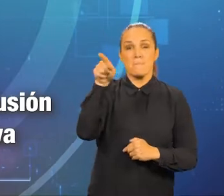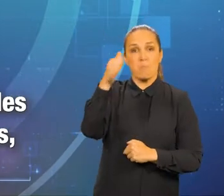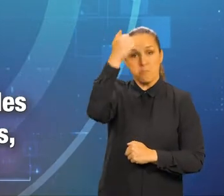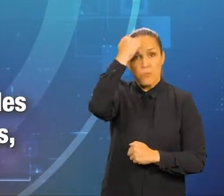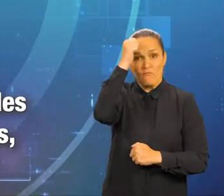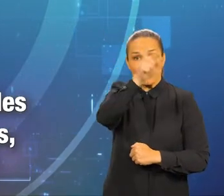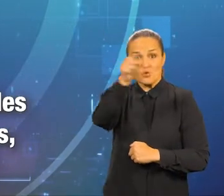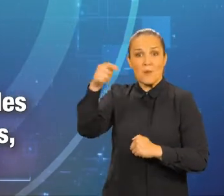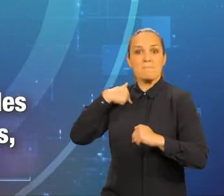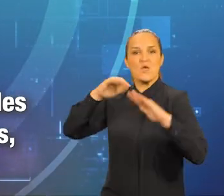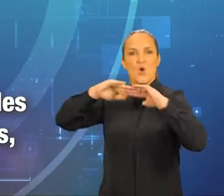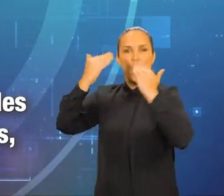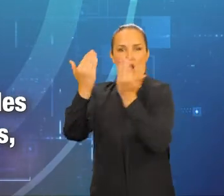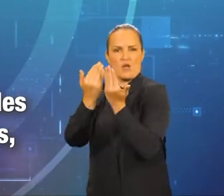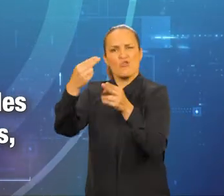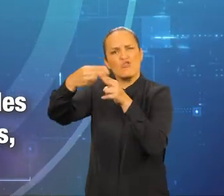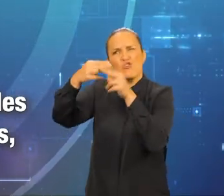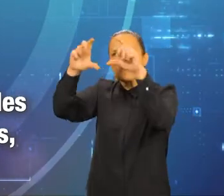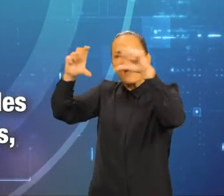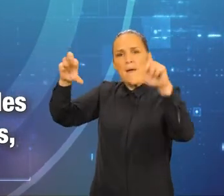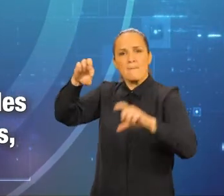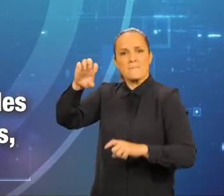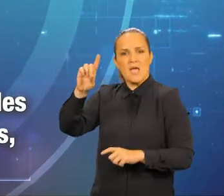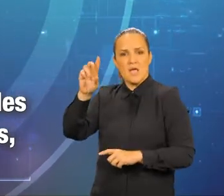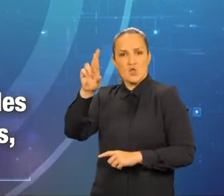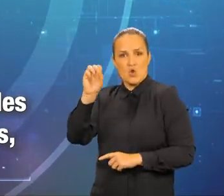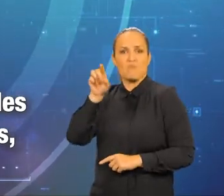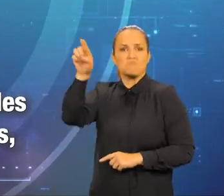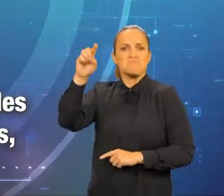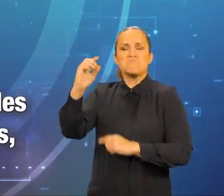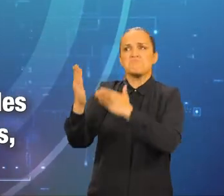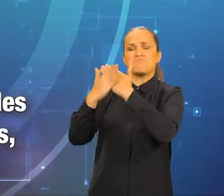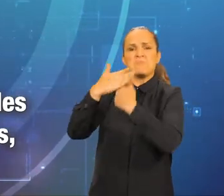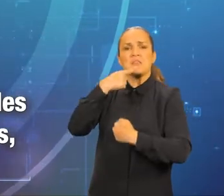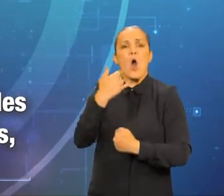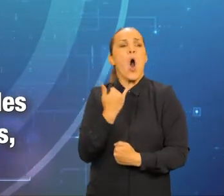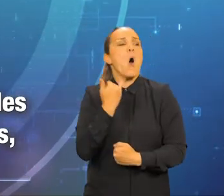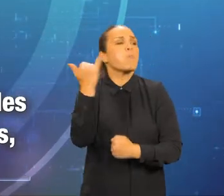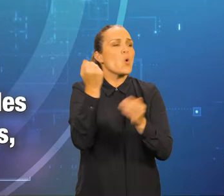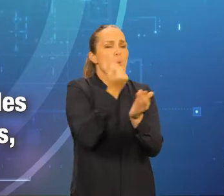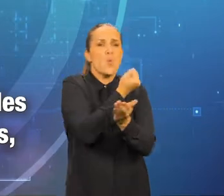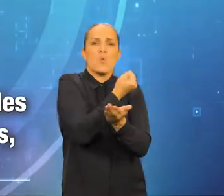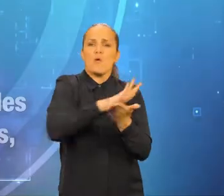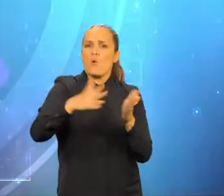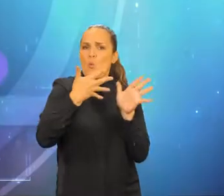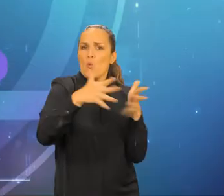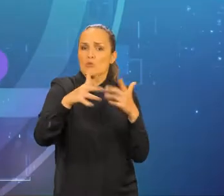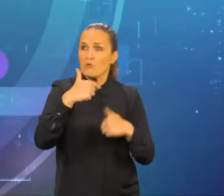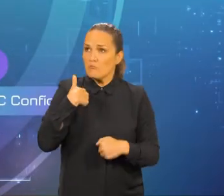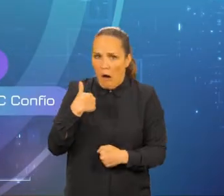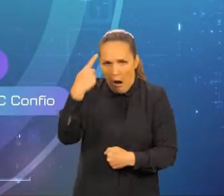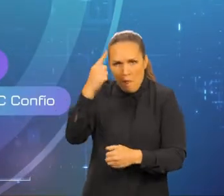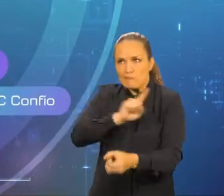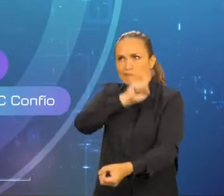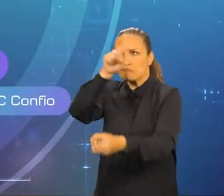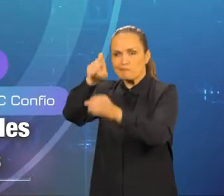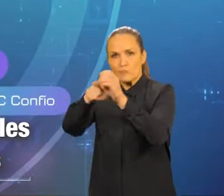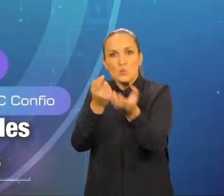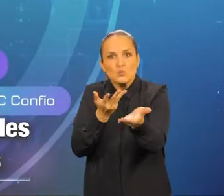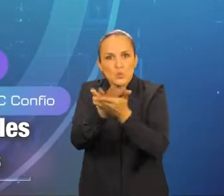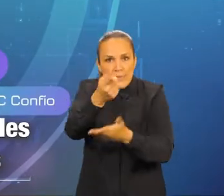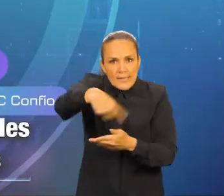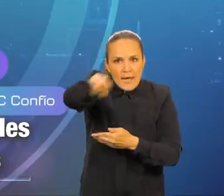educativa, Pedro Antonio Molina, por medio de las redes sociales. El consejo que le doy a los niños, niñas y adolescentes